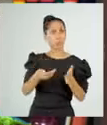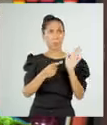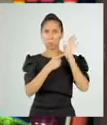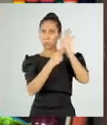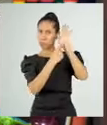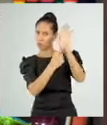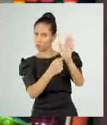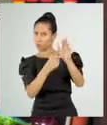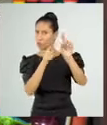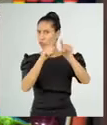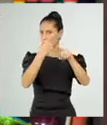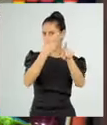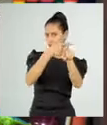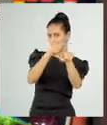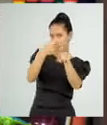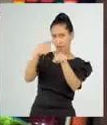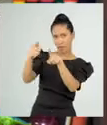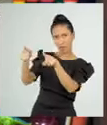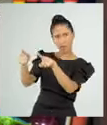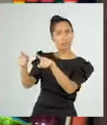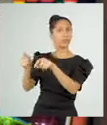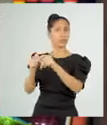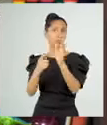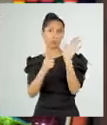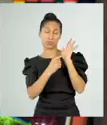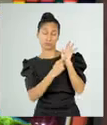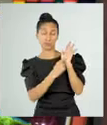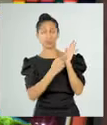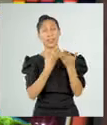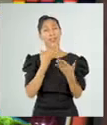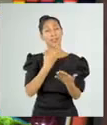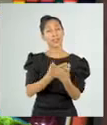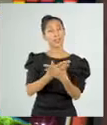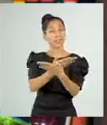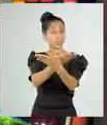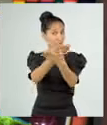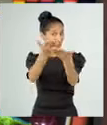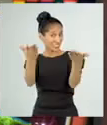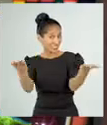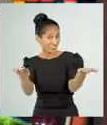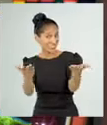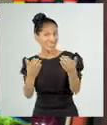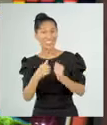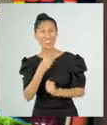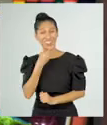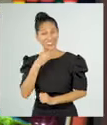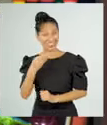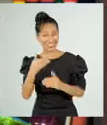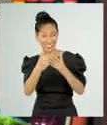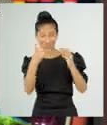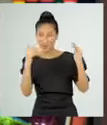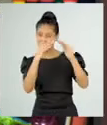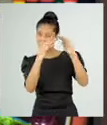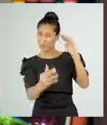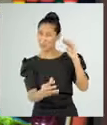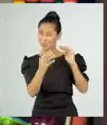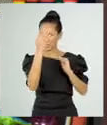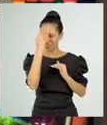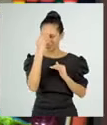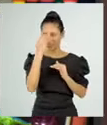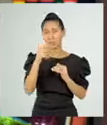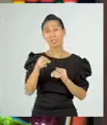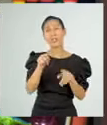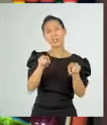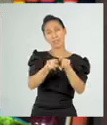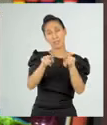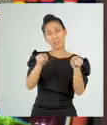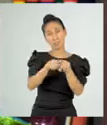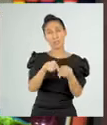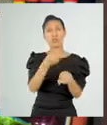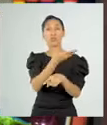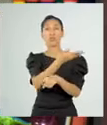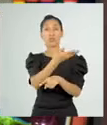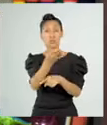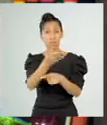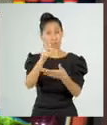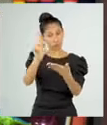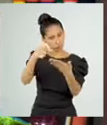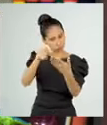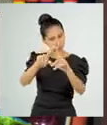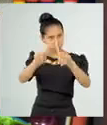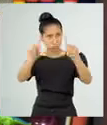los diversos ejercicios. Gracias a ustedes, chicas y chicos de la Pre-Aprendo en Casa, por compartir con nosotros